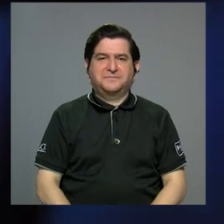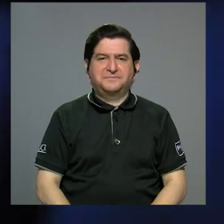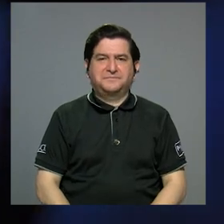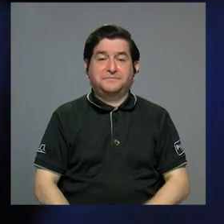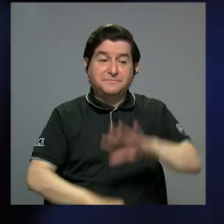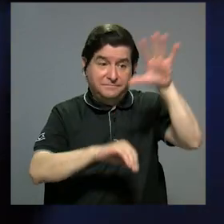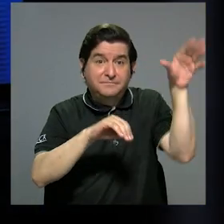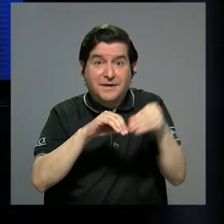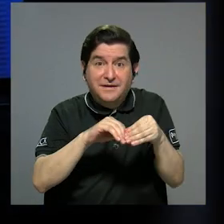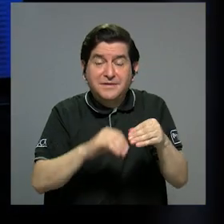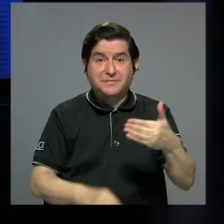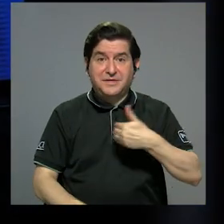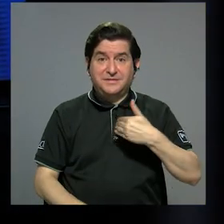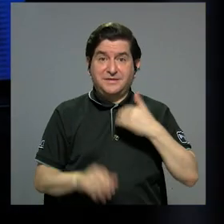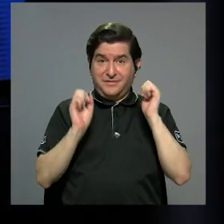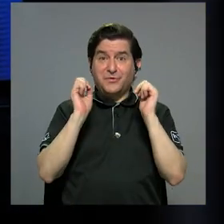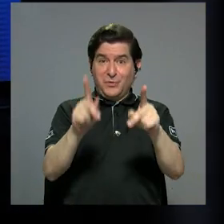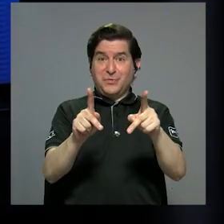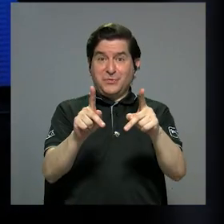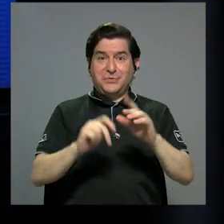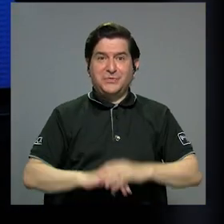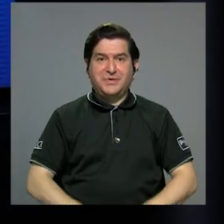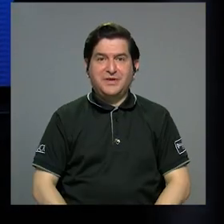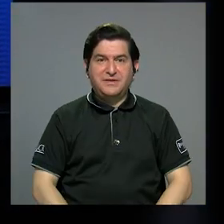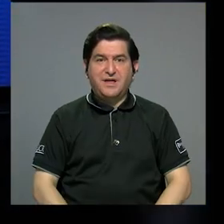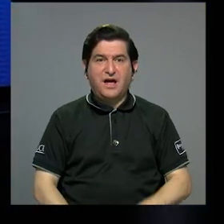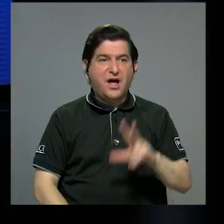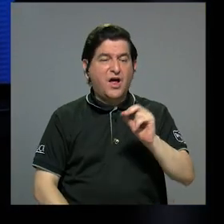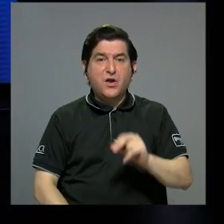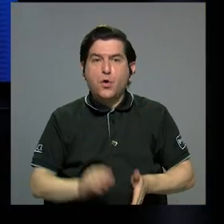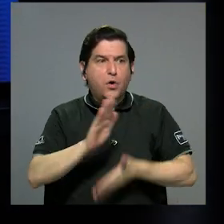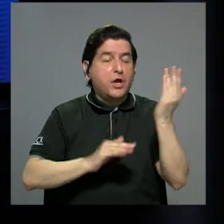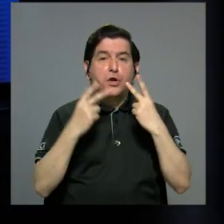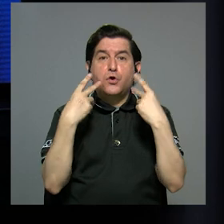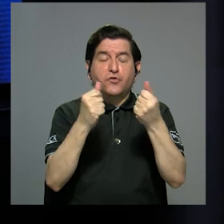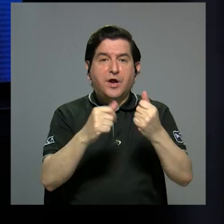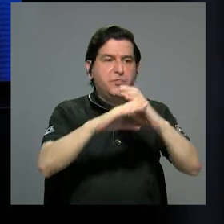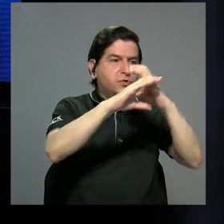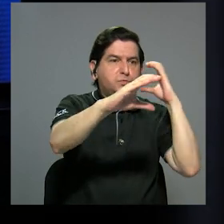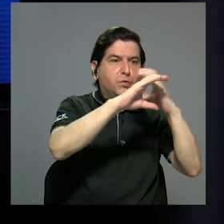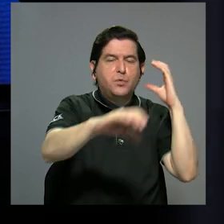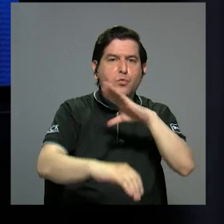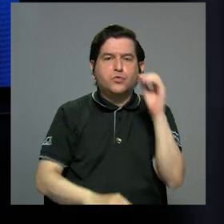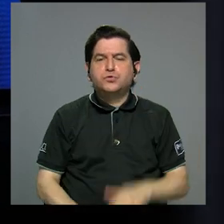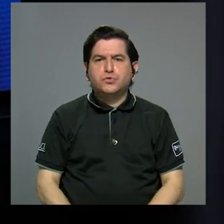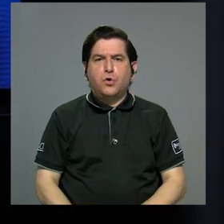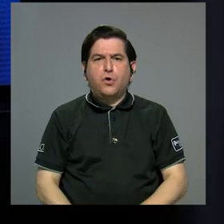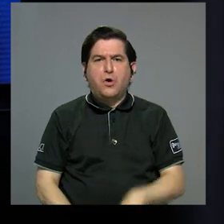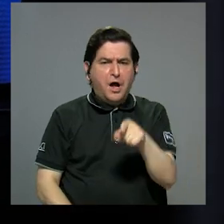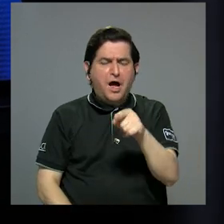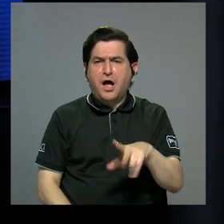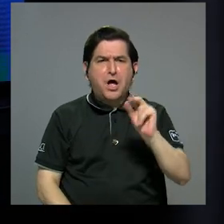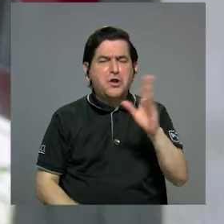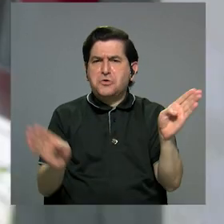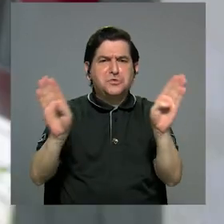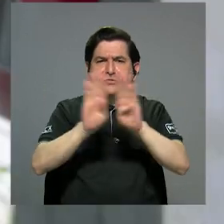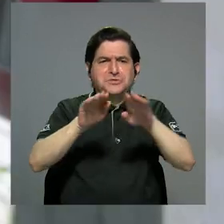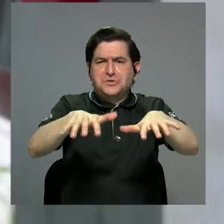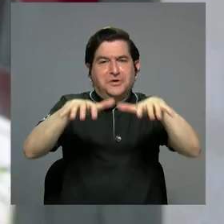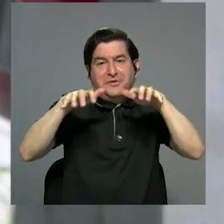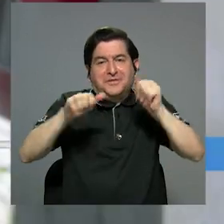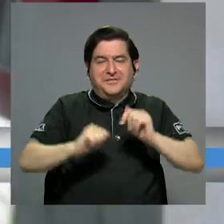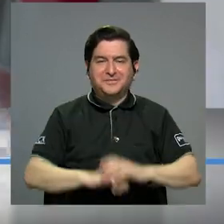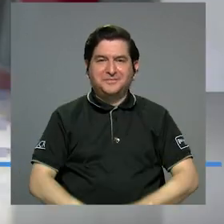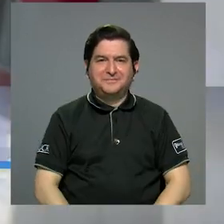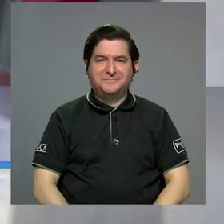Y además que tenemos la oportunidad, como no tenemos que salir corriendo a tomar un autobús o se nos van a